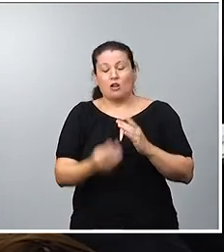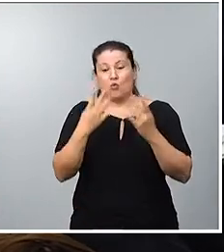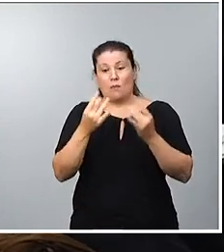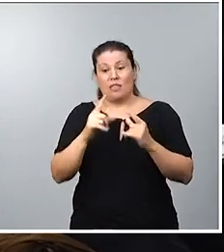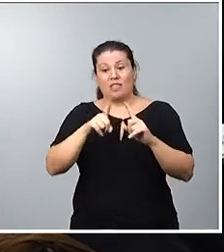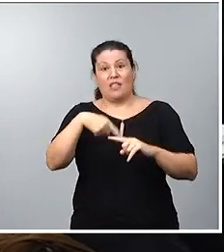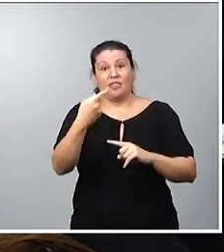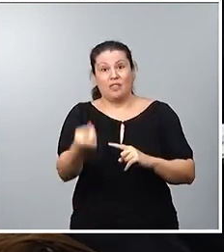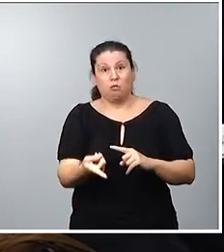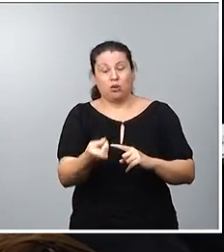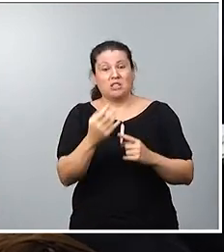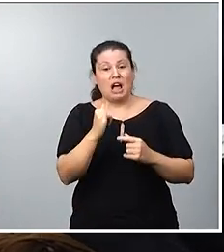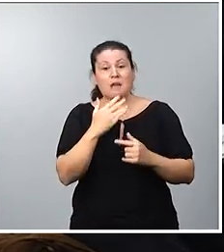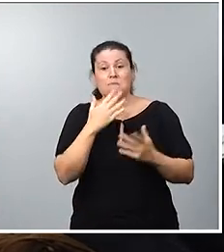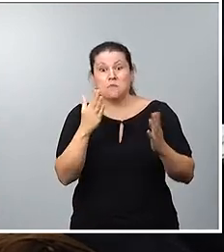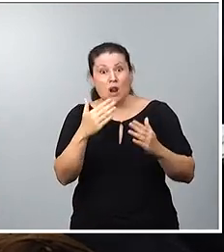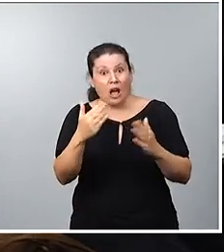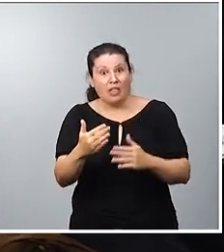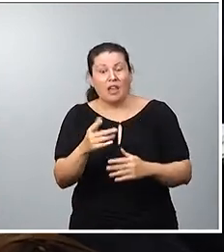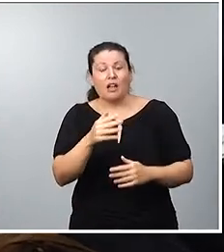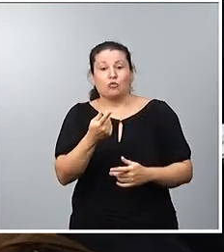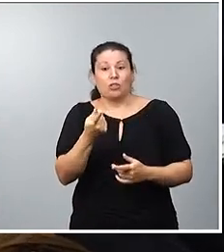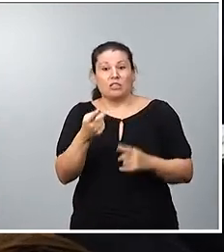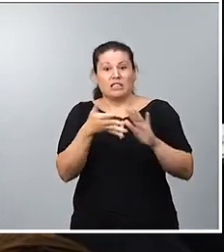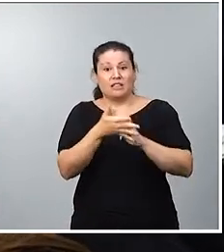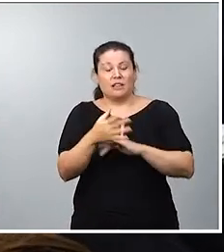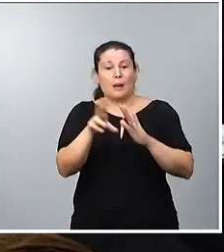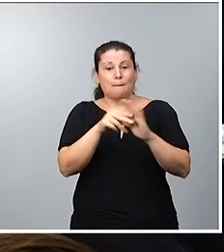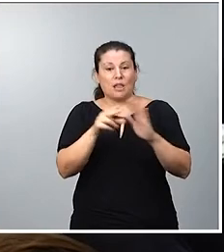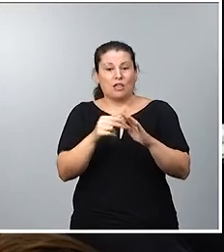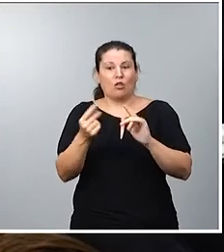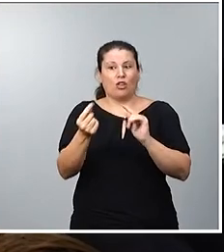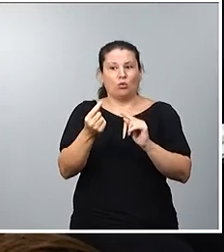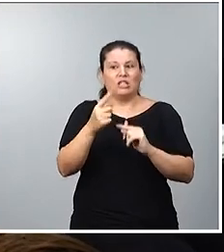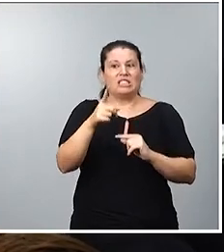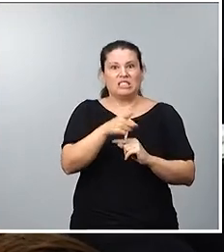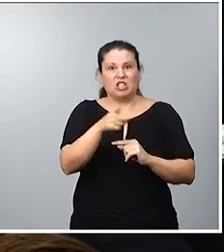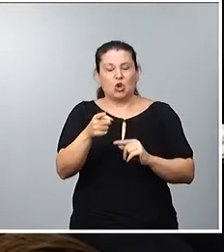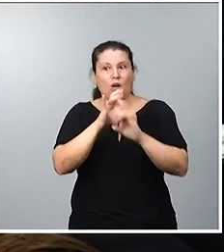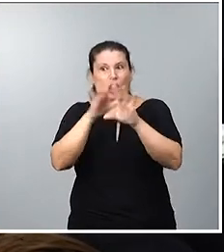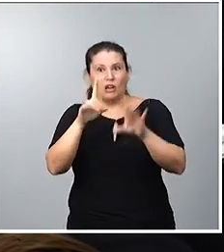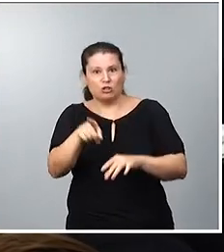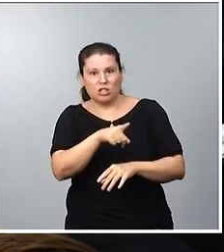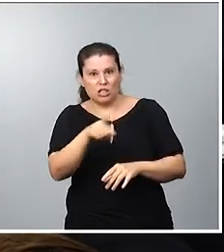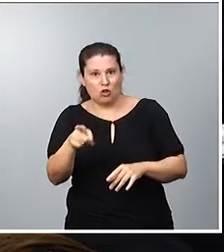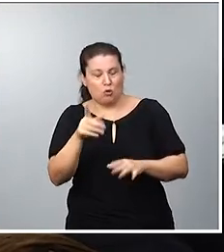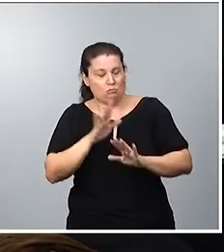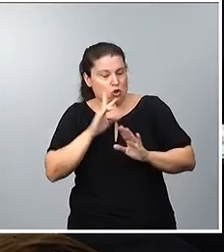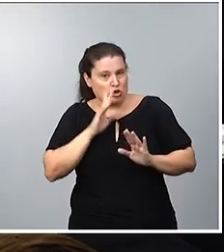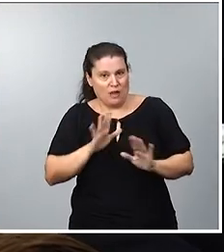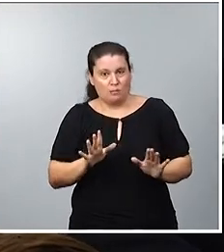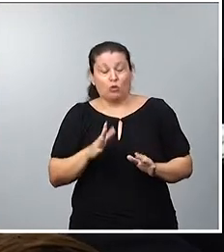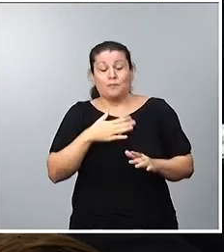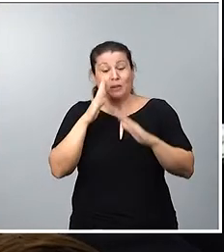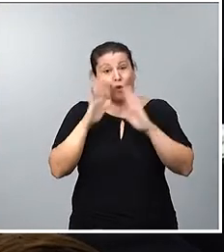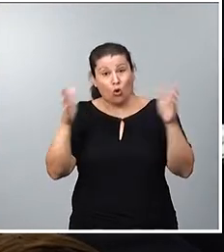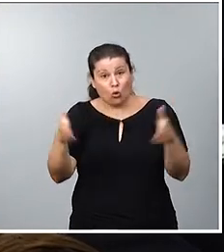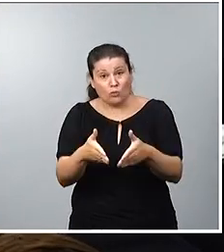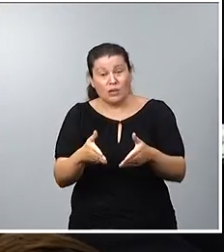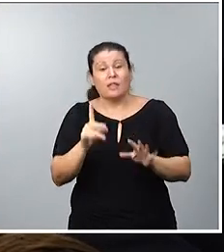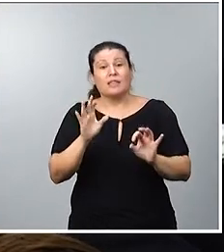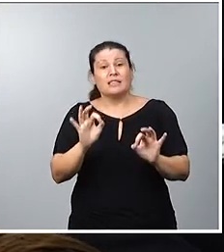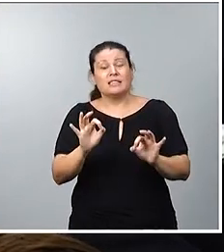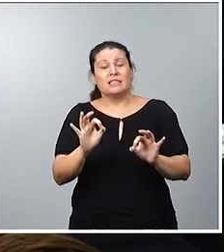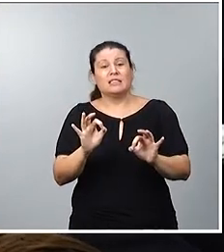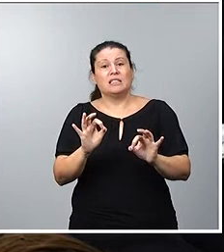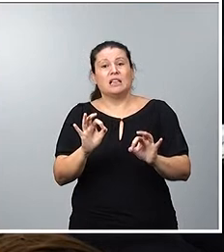después es que estamos discutiendo a ver cómo está el vídeo y si se ve el vídeo? Y en concreto le quería plantear, sumar, hay una discrepancia